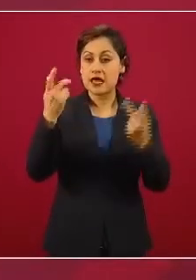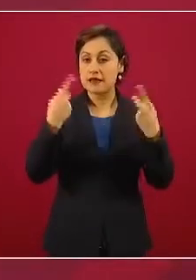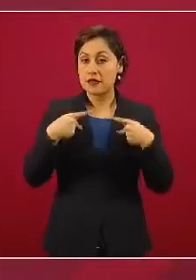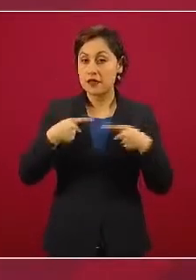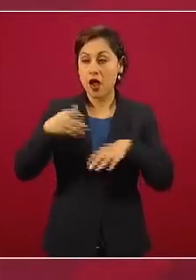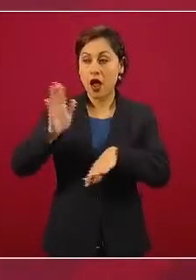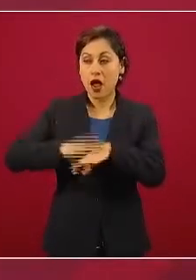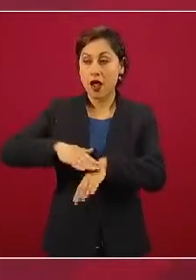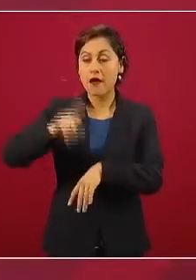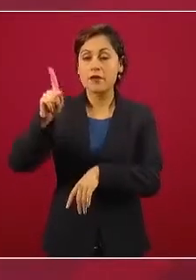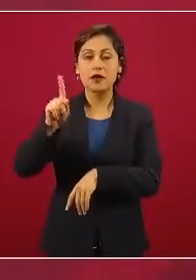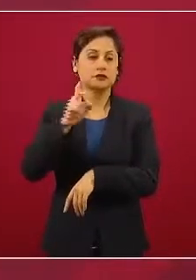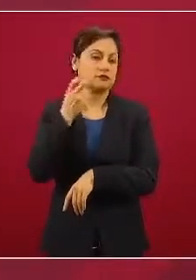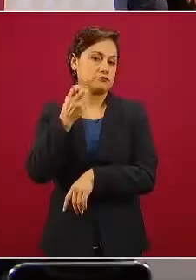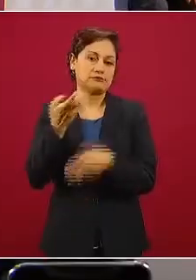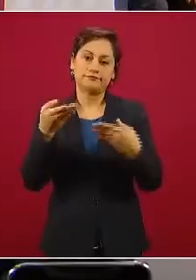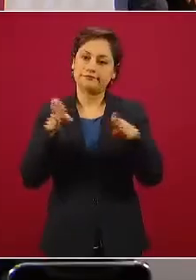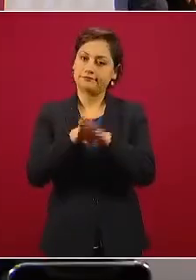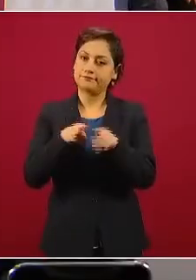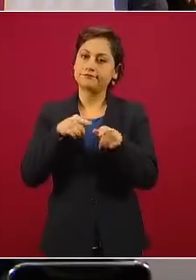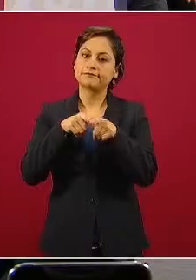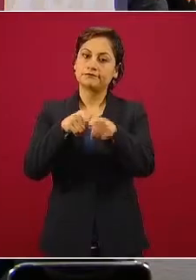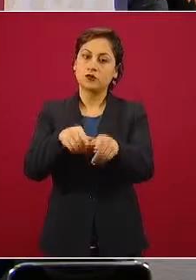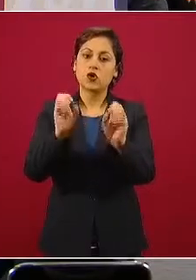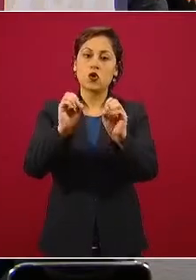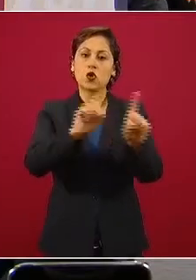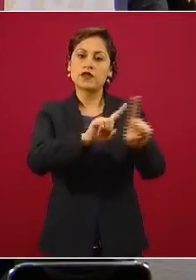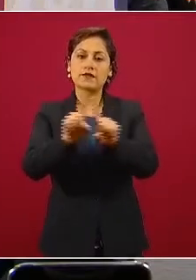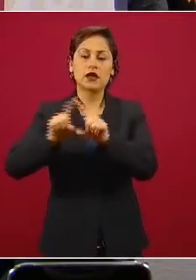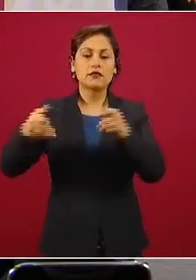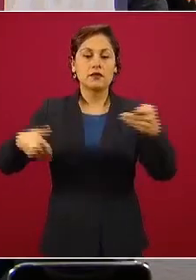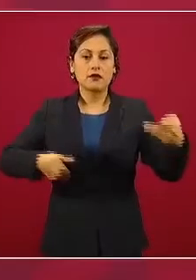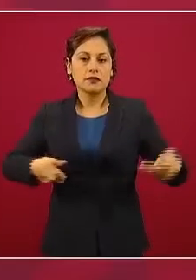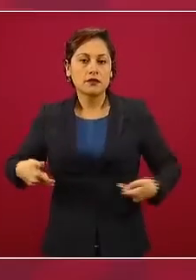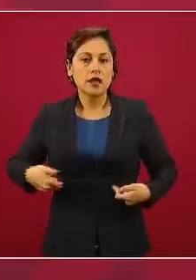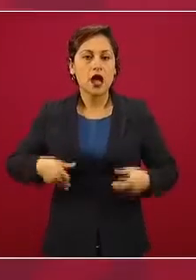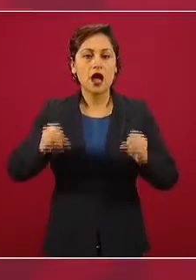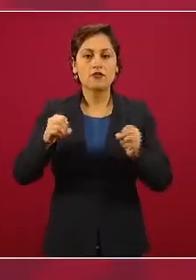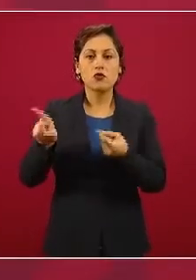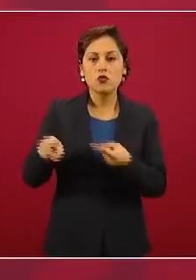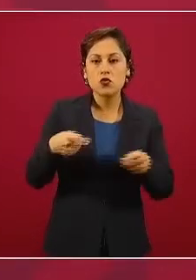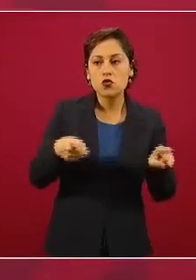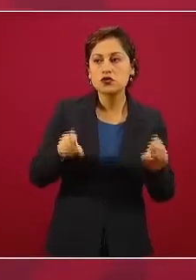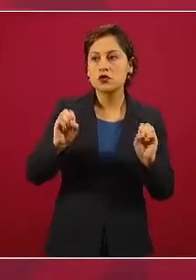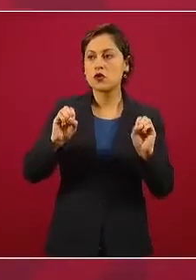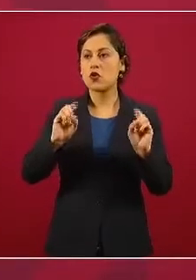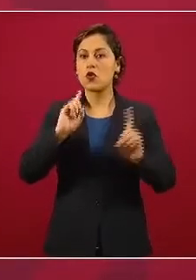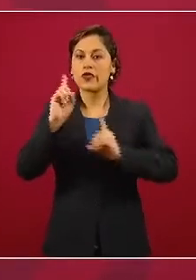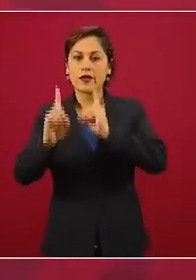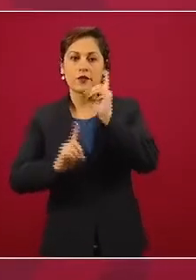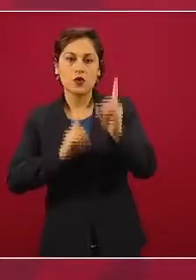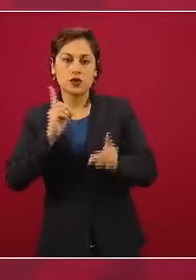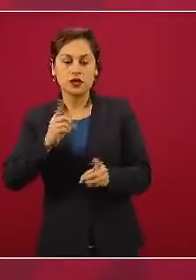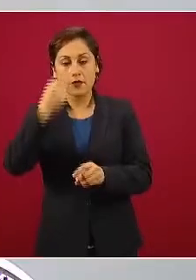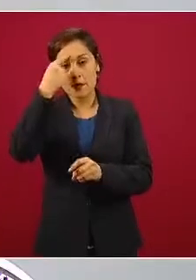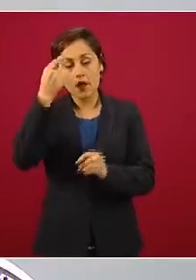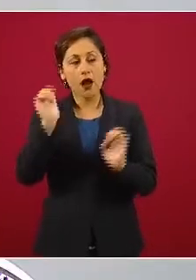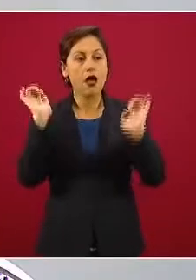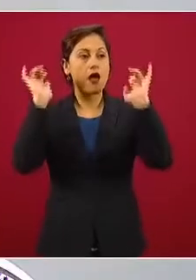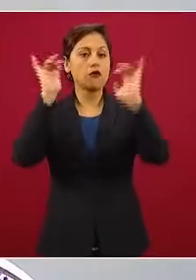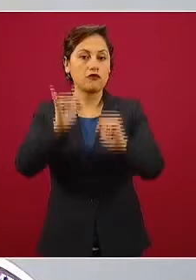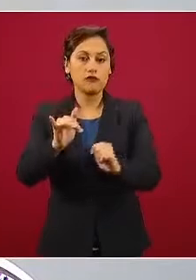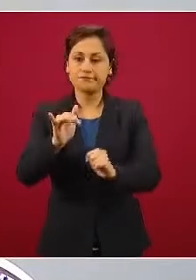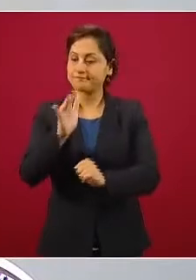abrirlos. O espectáculos teatrales, musicales y deportivos y demás, no se recomienda abrirlos.